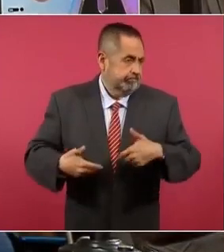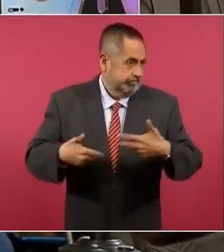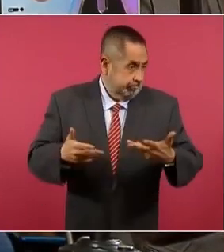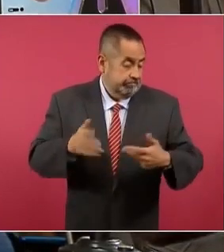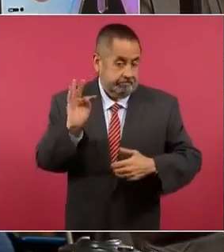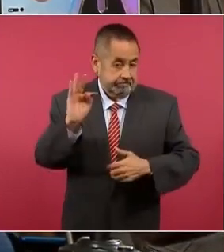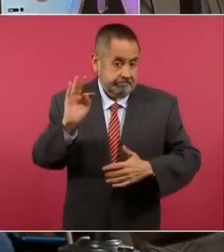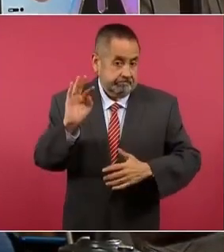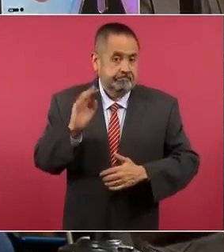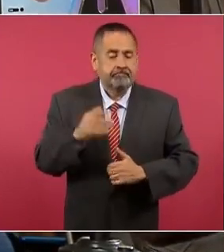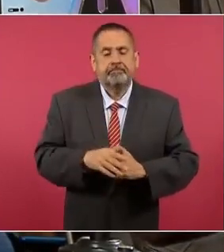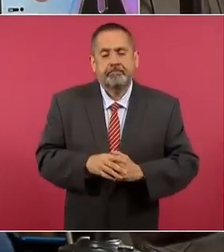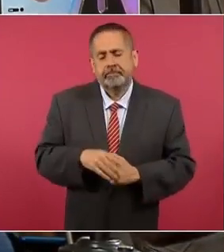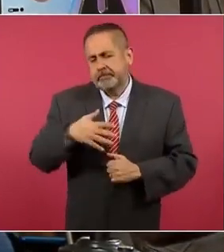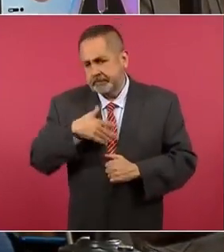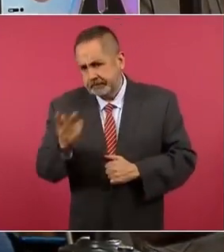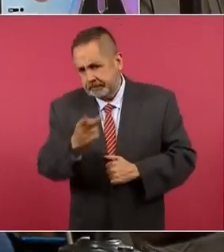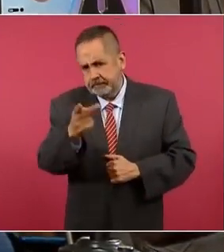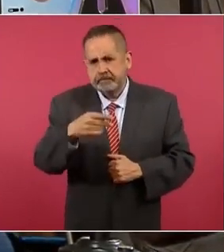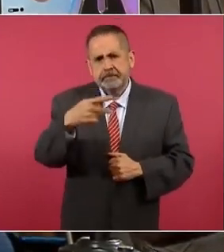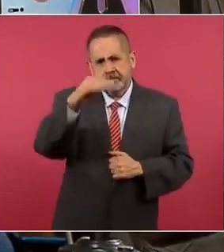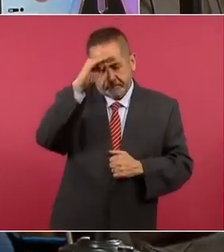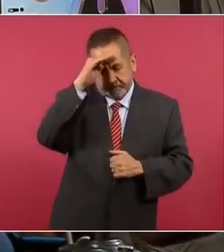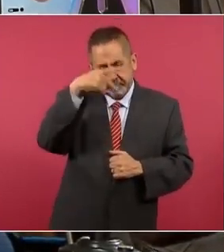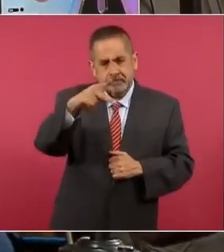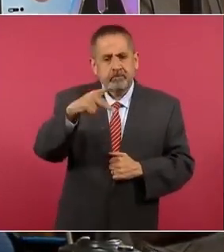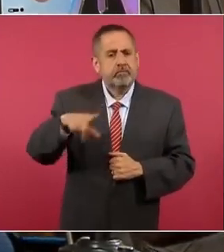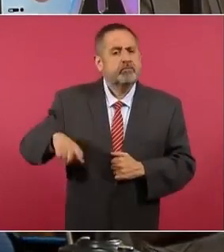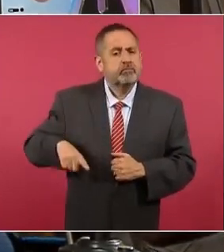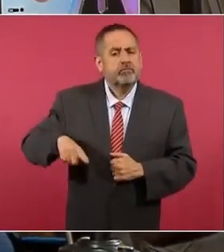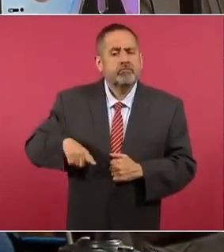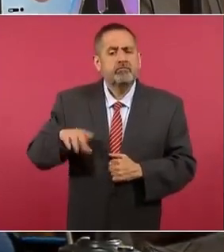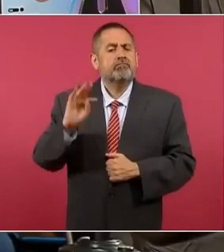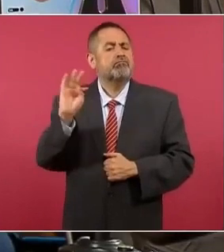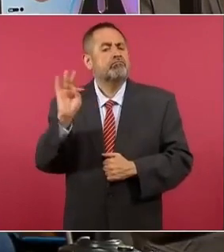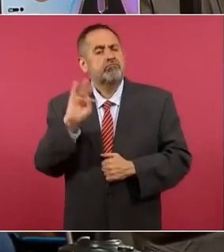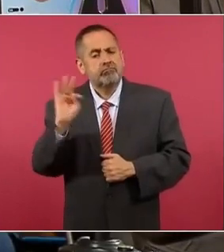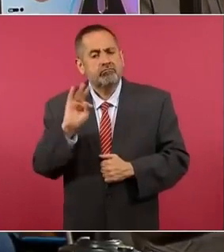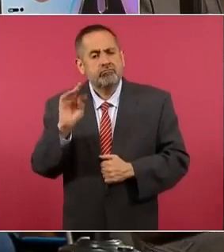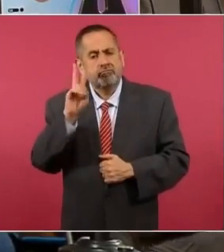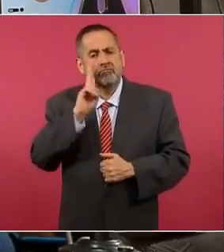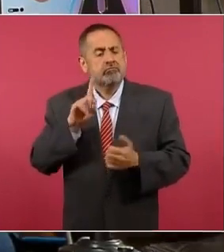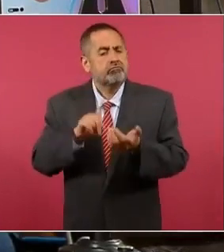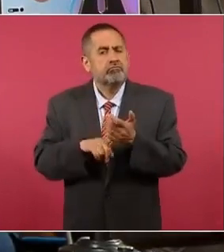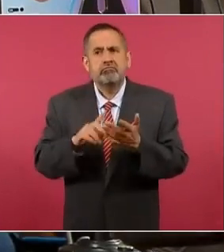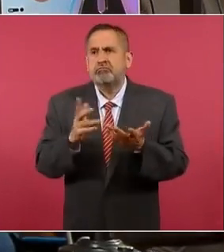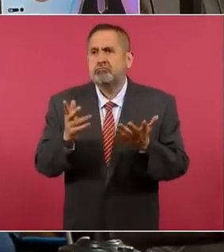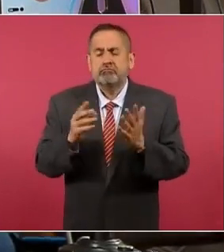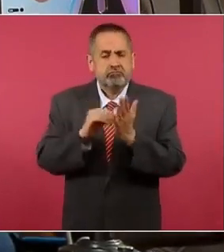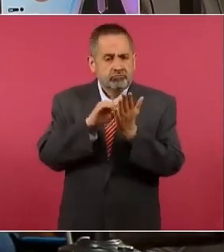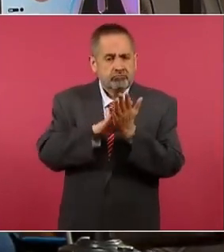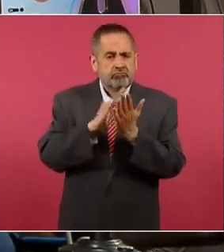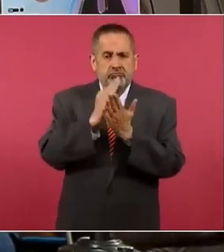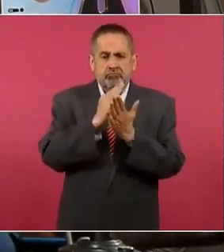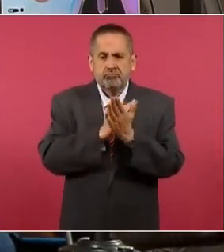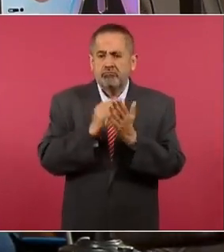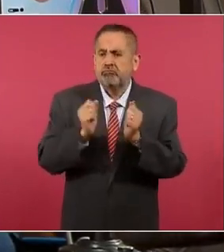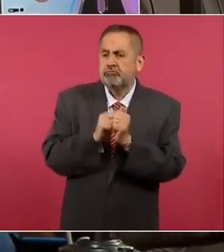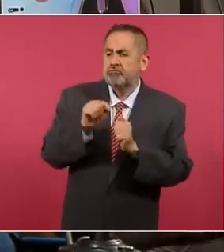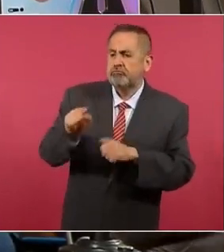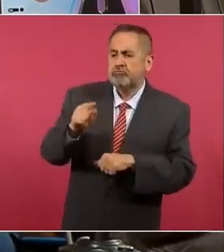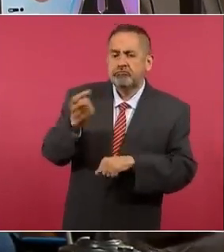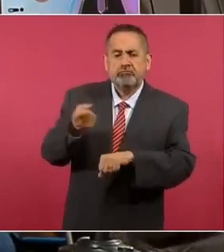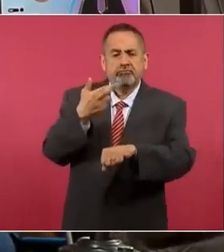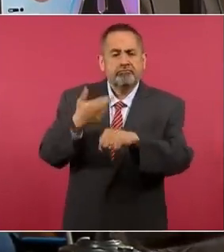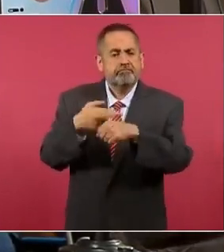señor presidente, si en su gobierno existe la posibilidad de establecer a través de la Secretaría del Trabajo